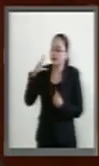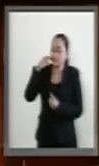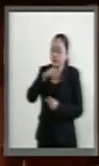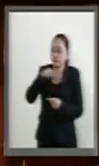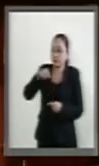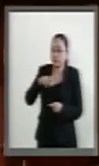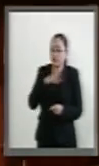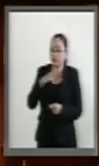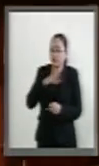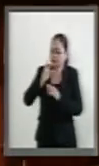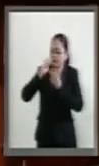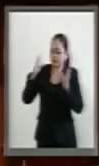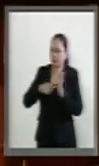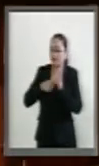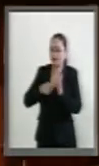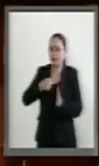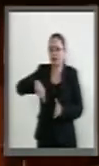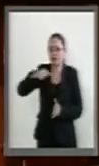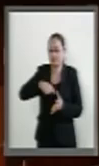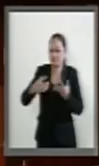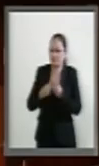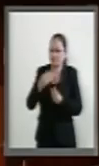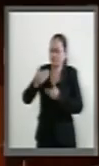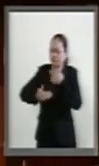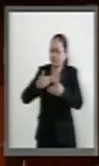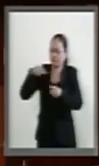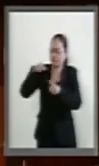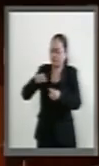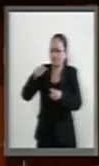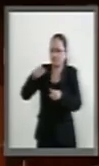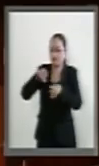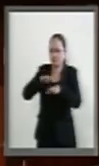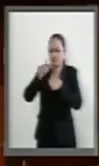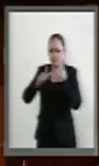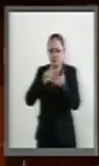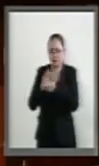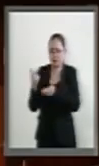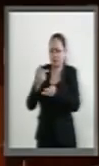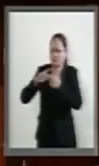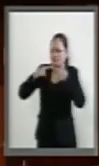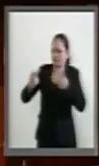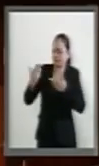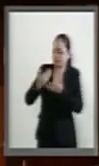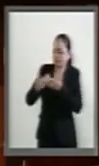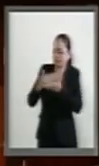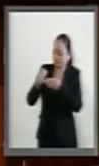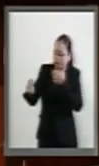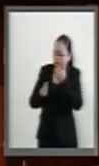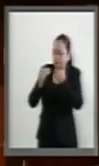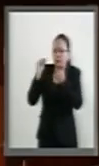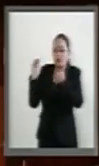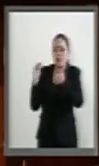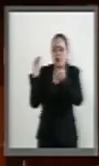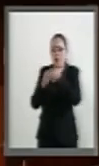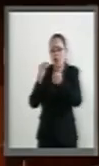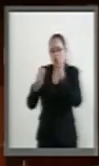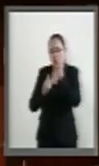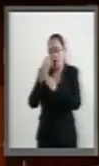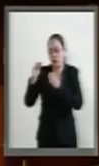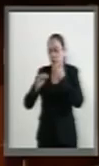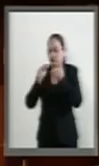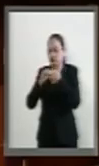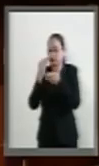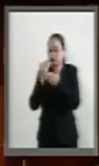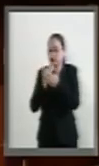duda, hemos reconstruido todo el andamiaje jurídico de nuestra relación actualizado, todos nuestros instrumentos que